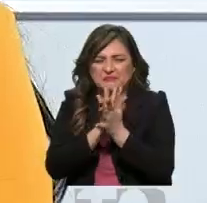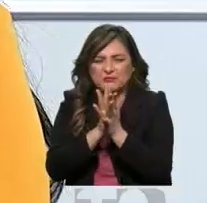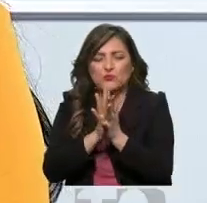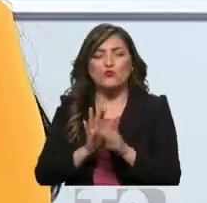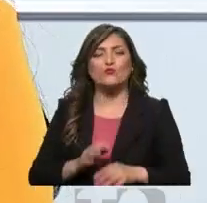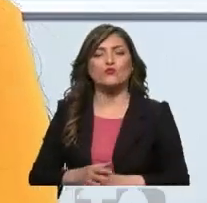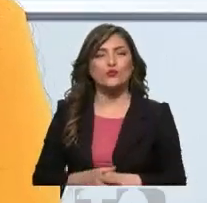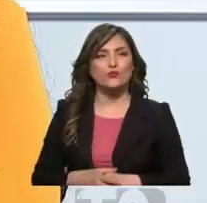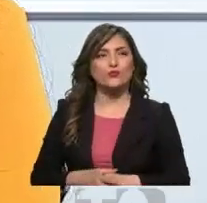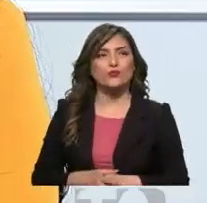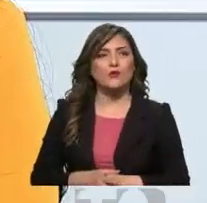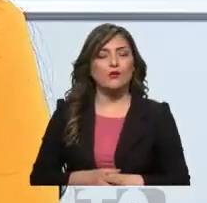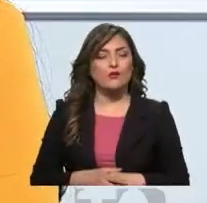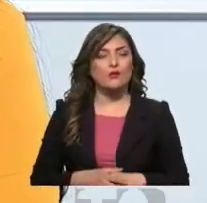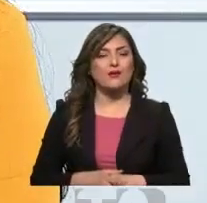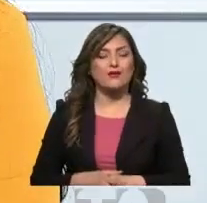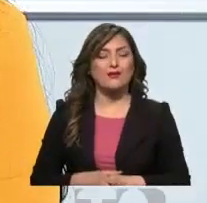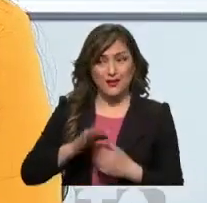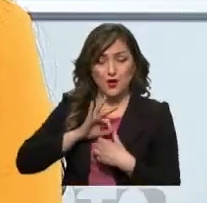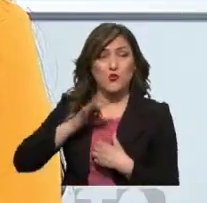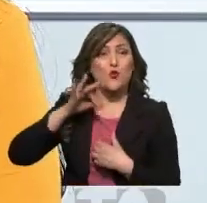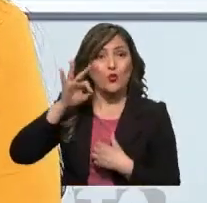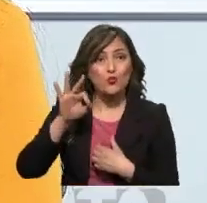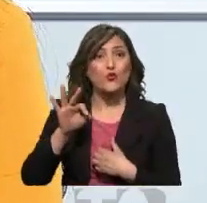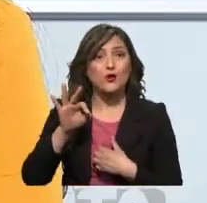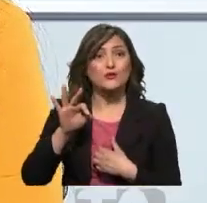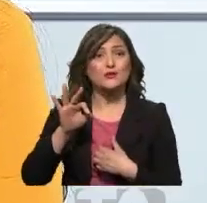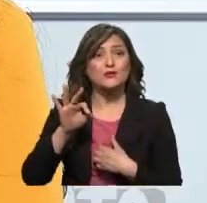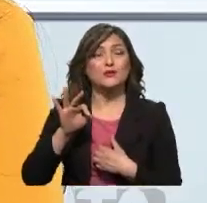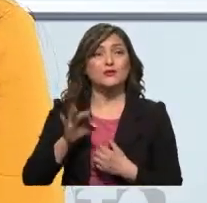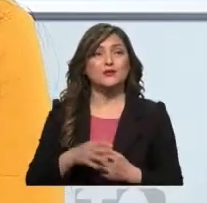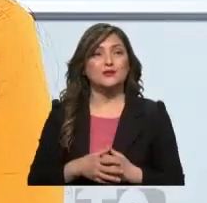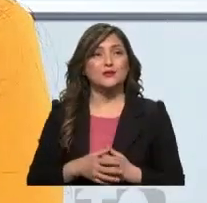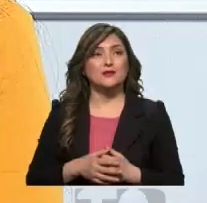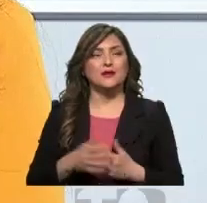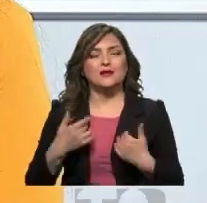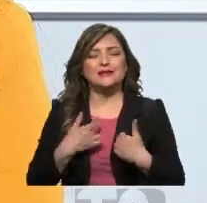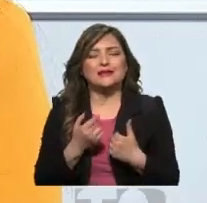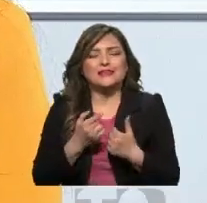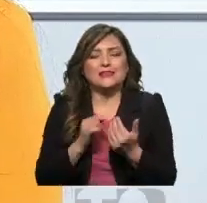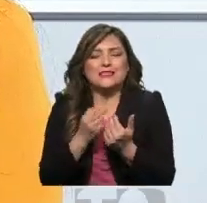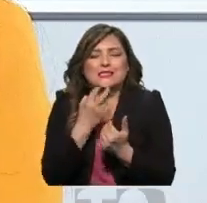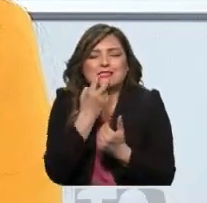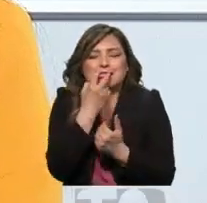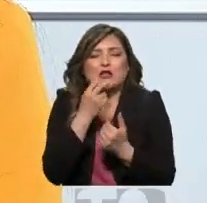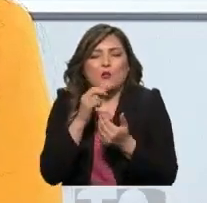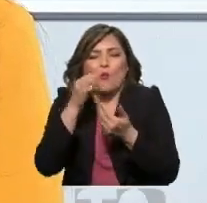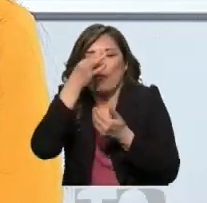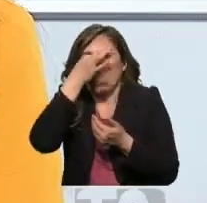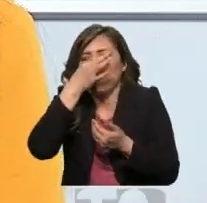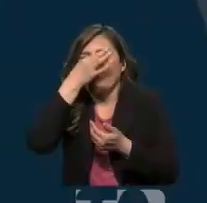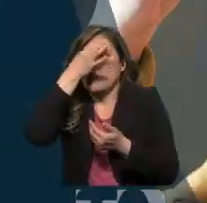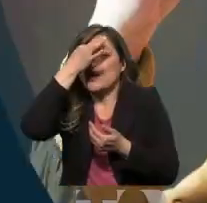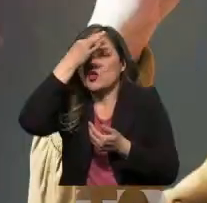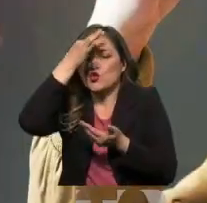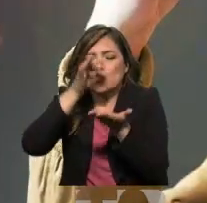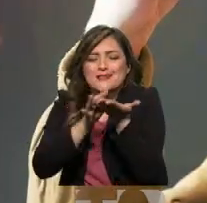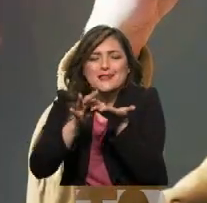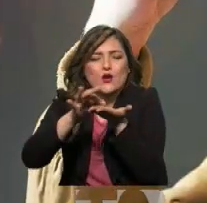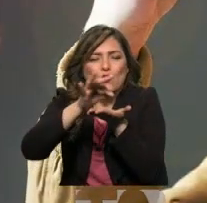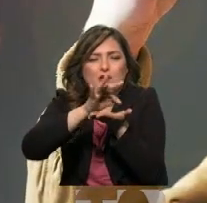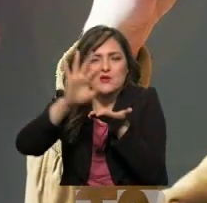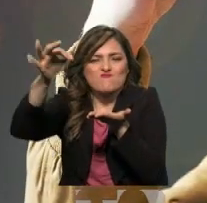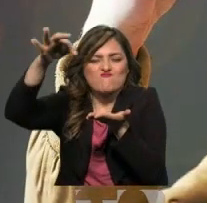Bueno, lo que tenemos que saber es que el virus va a las células que están en nuestro centro olfatorio, causan daño, lo que ocasiona que nosotros dejemos de